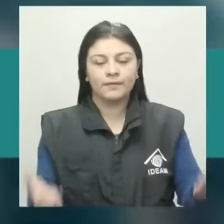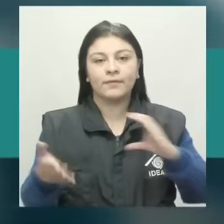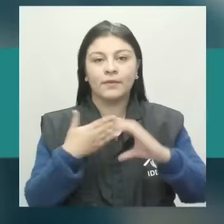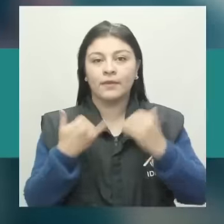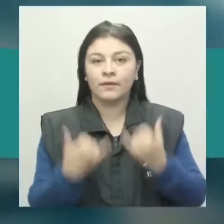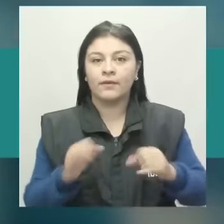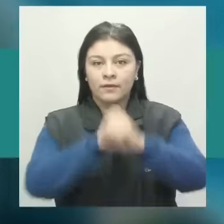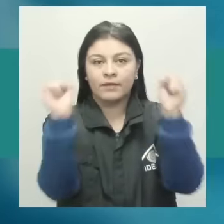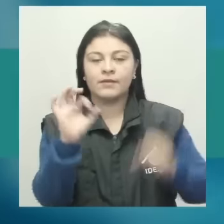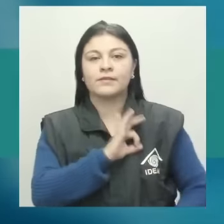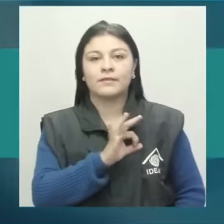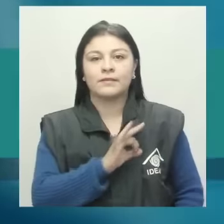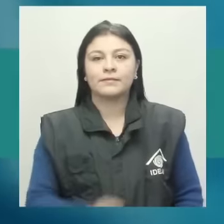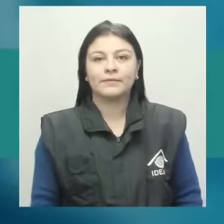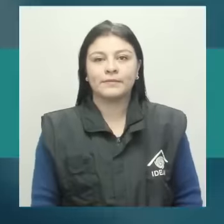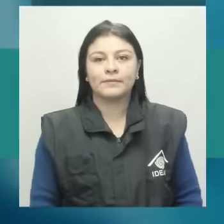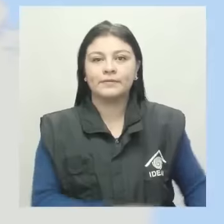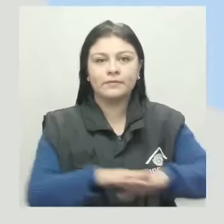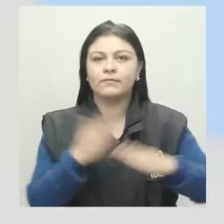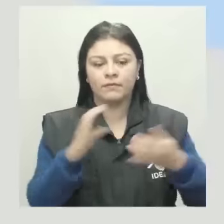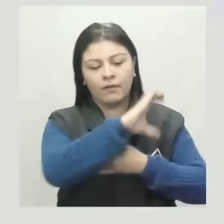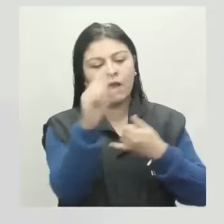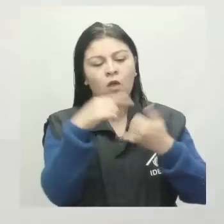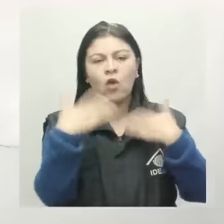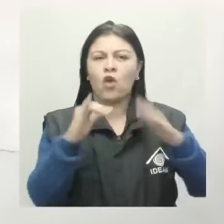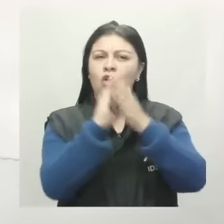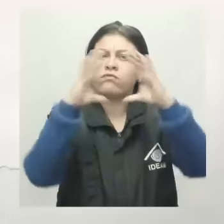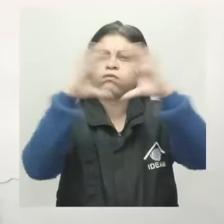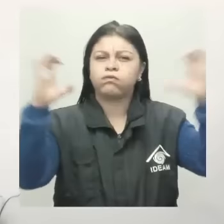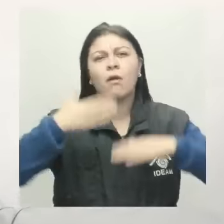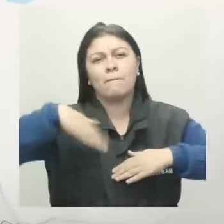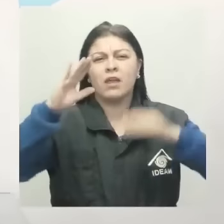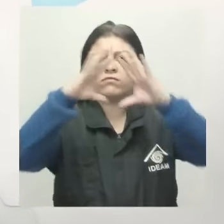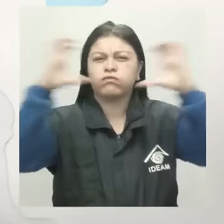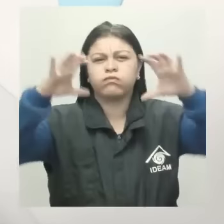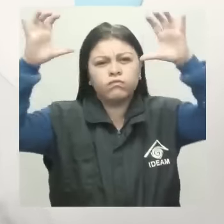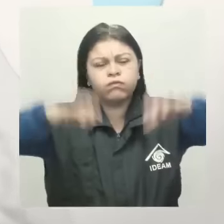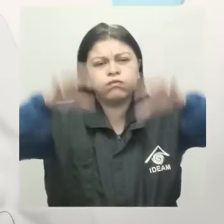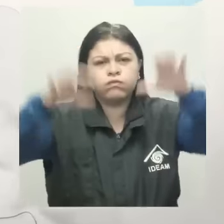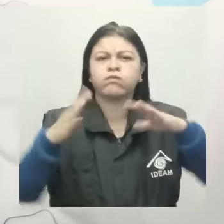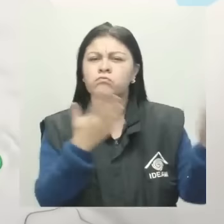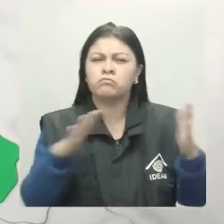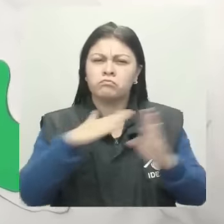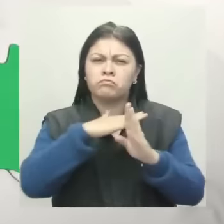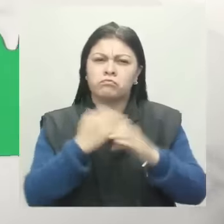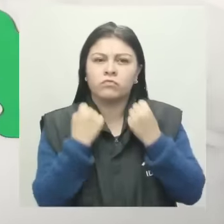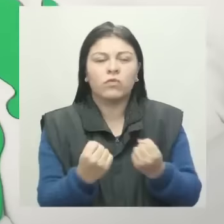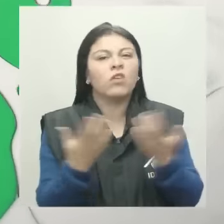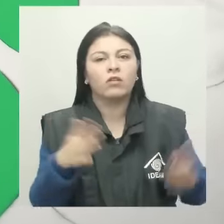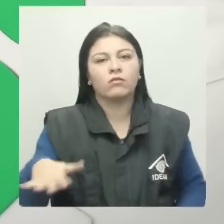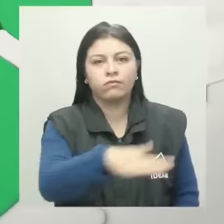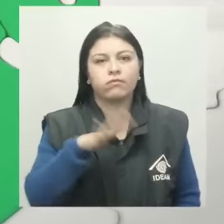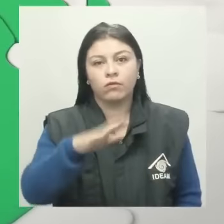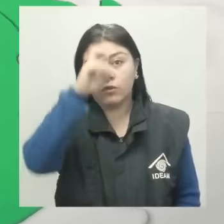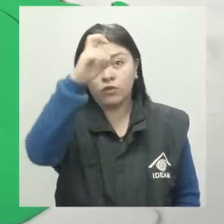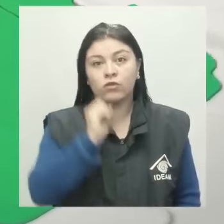de la mañana del sábado. En el Caribe se estiman cielos mayormente cubiertos con lluvias entre ligeras y moderadas en sectores del